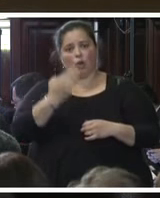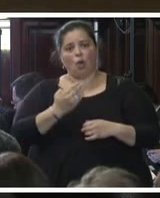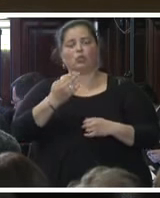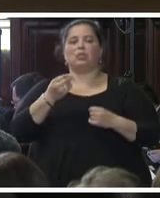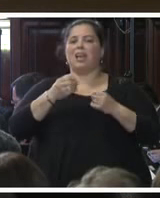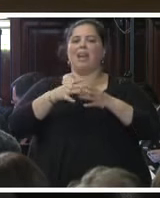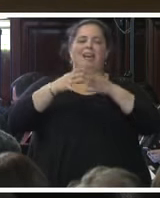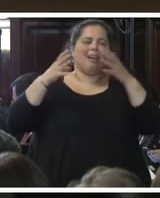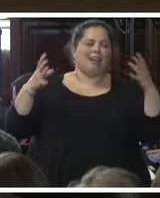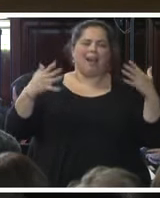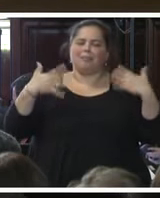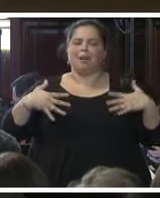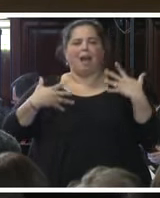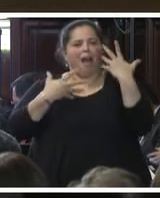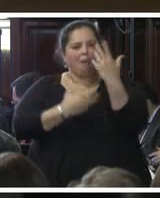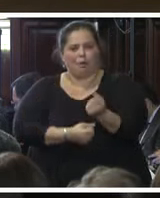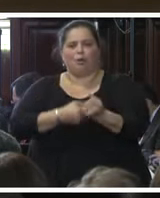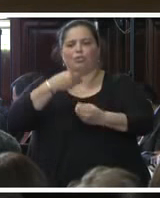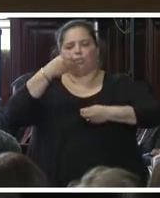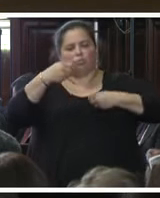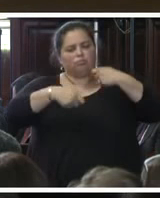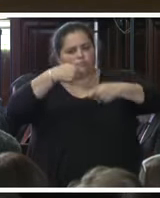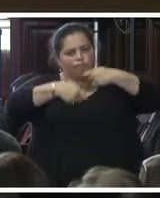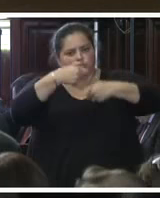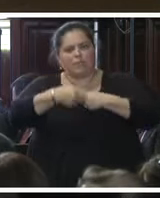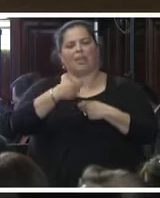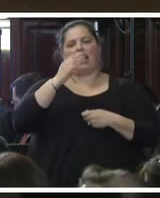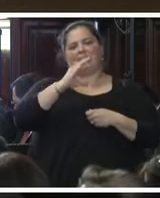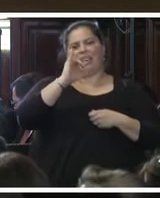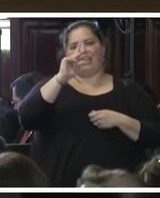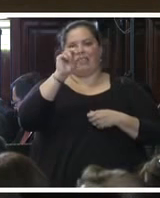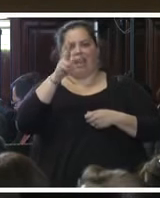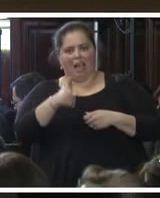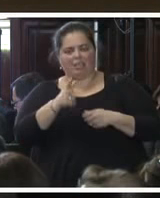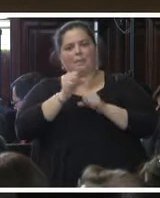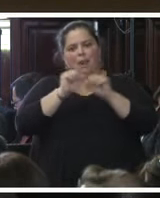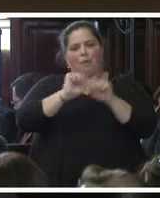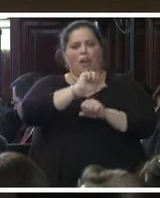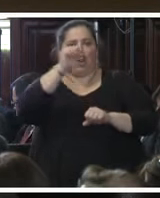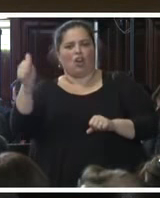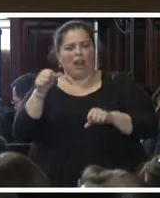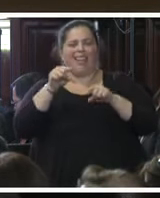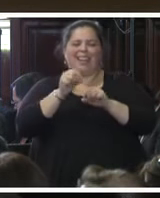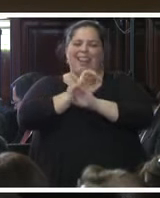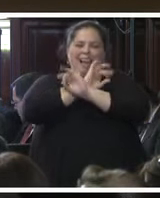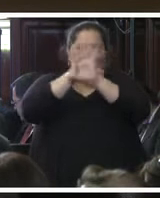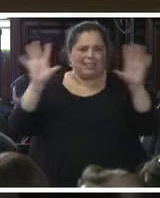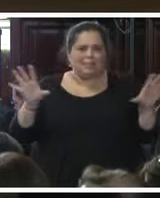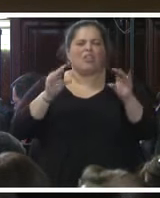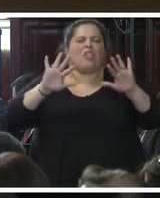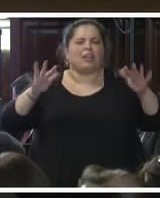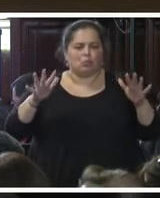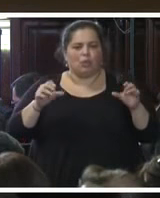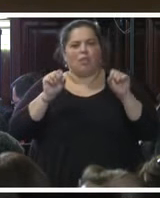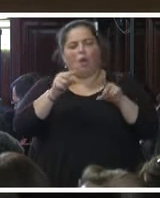grandes contribuciones de la CIDH para lograr el pleno esclarecimiento de lo ocurrido el 26 de